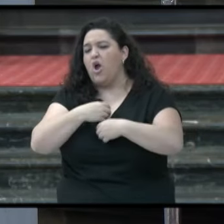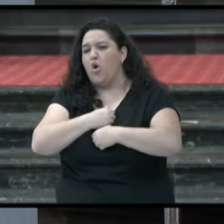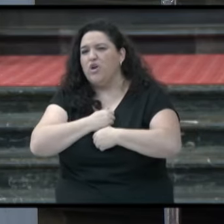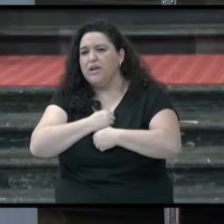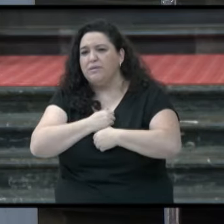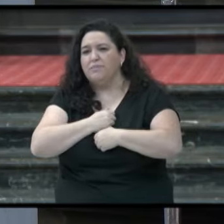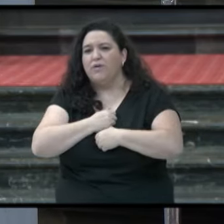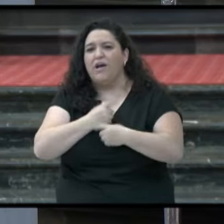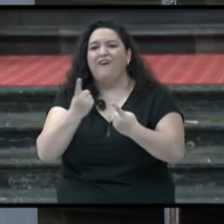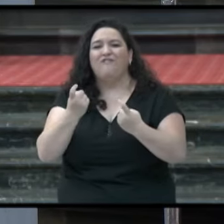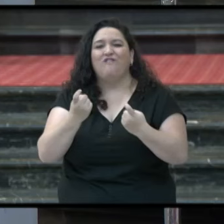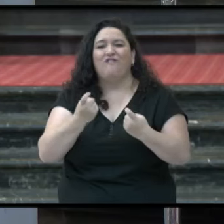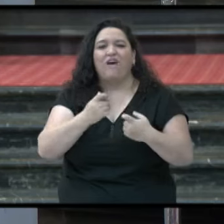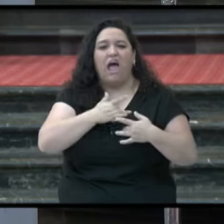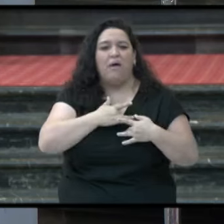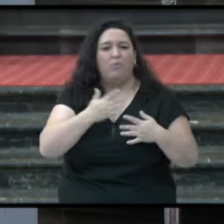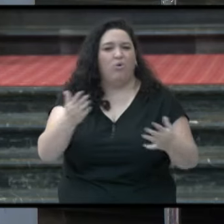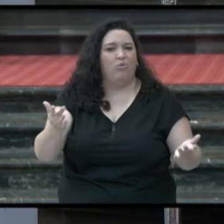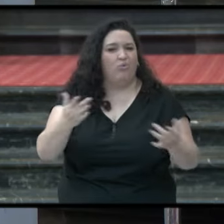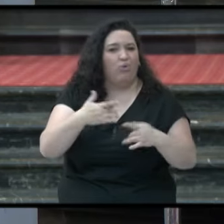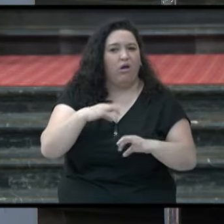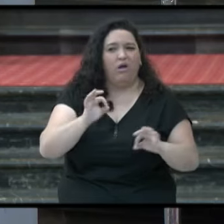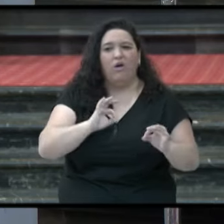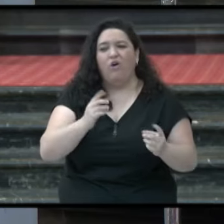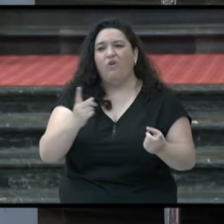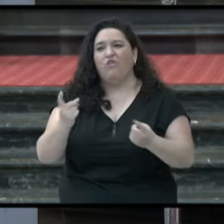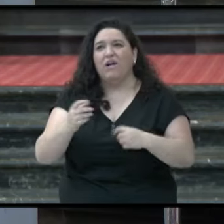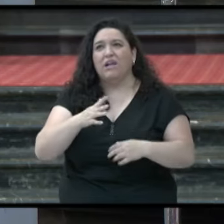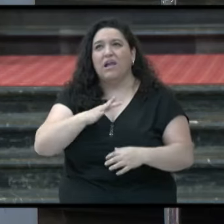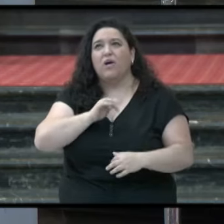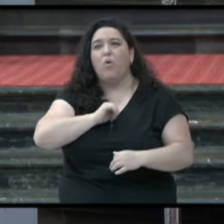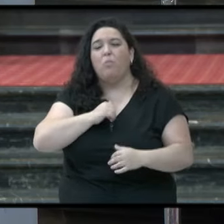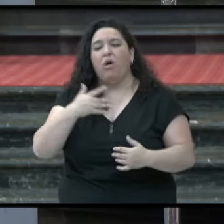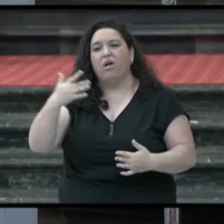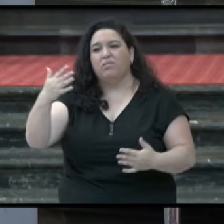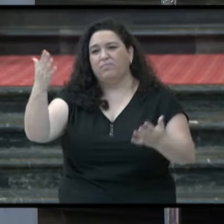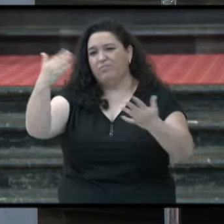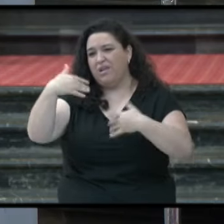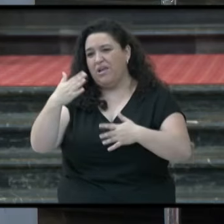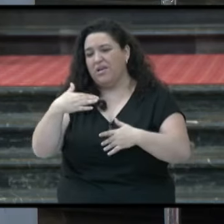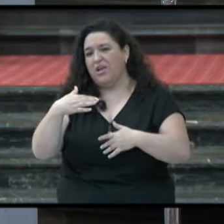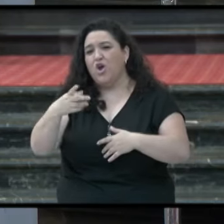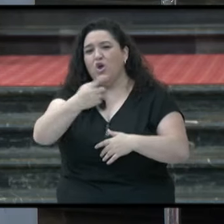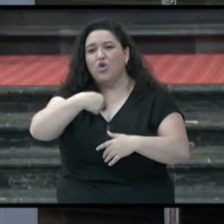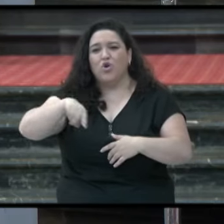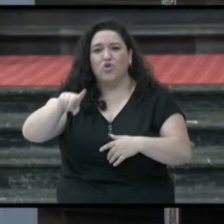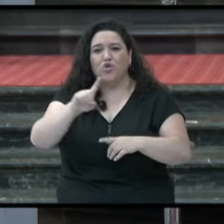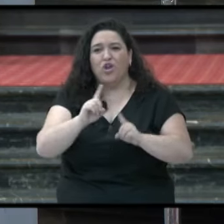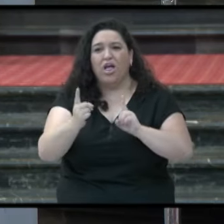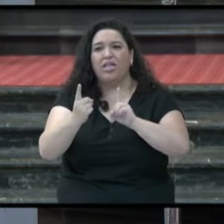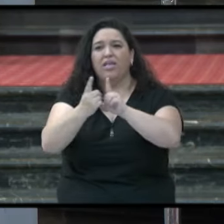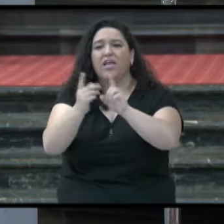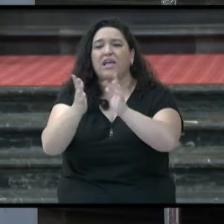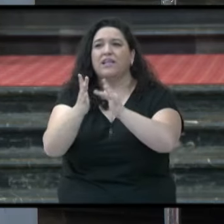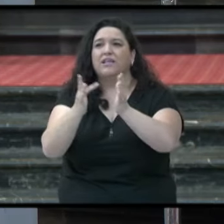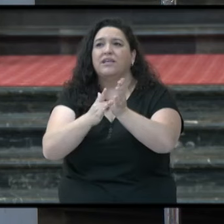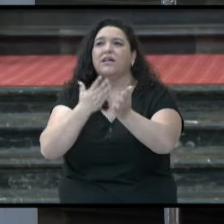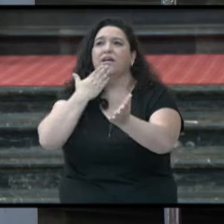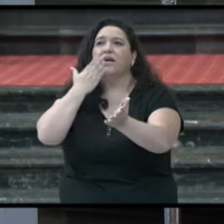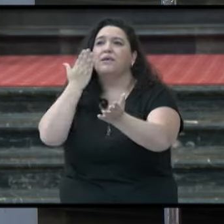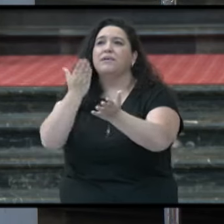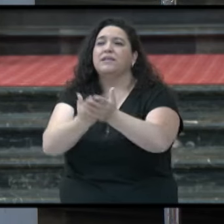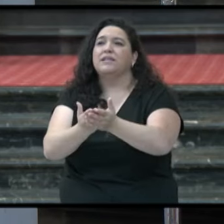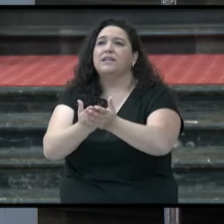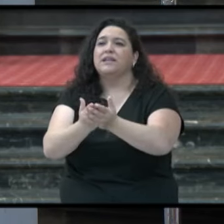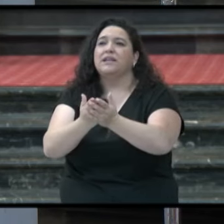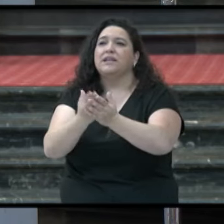la falta de amor y la falta de esperanza. Acudimos a Jesucristo para pedirle que